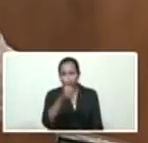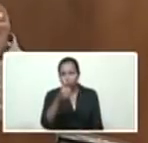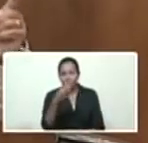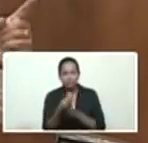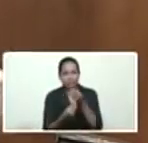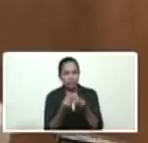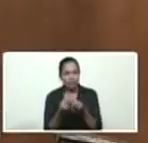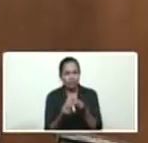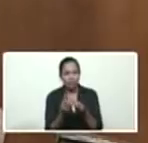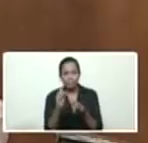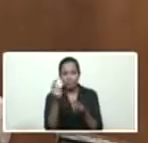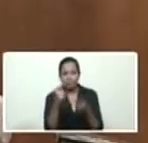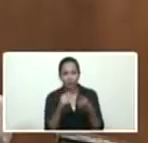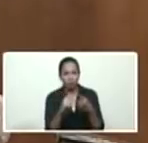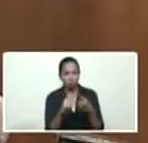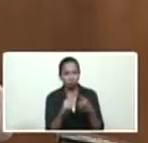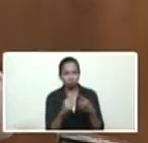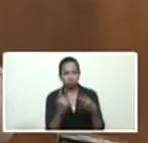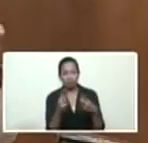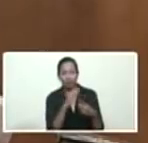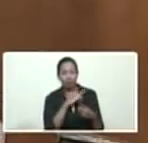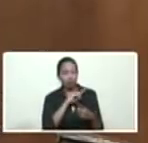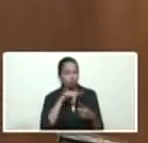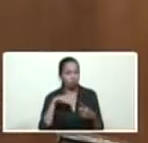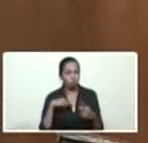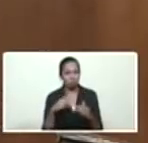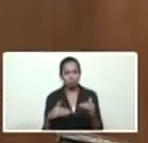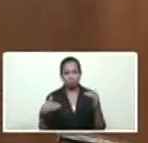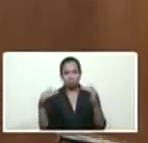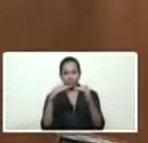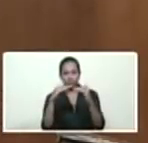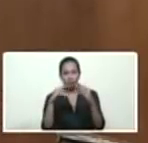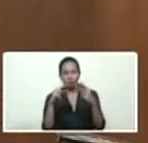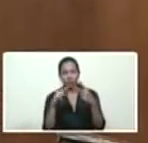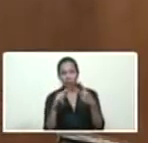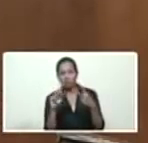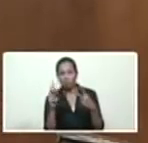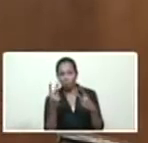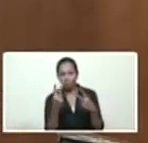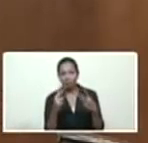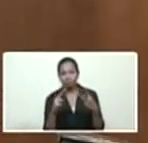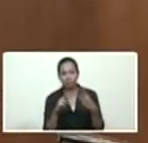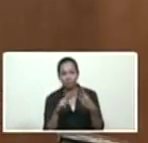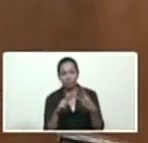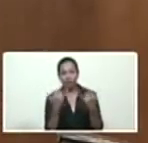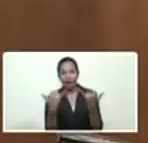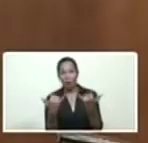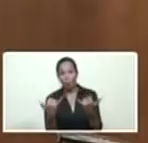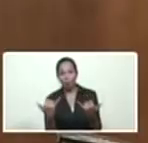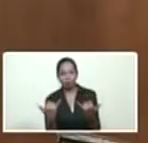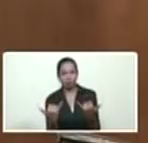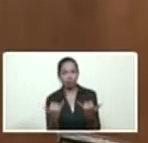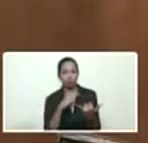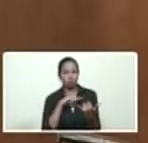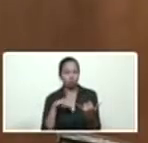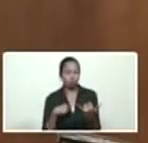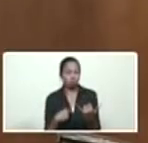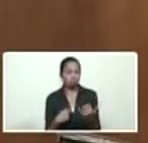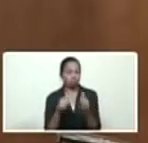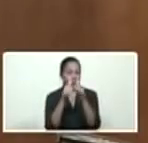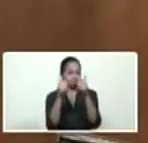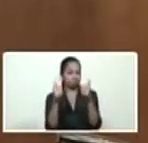La primera fase que superamos. La segunda fase que nos sabotearon. Y esta tercera fase que debe arrojar un sistema